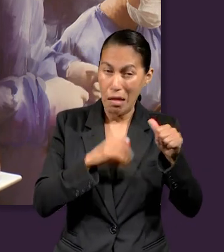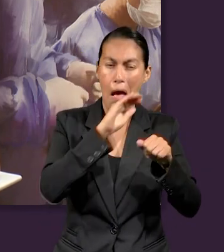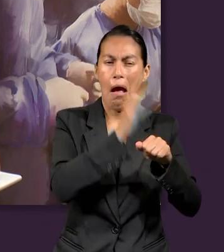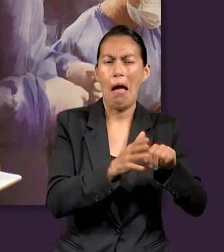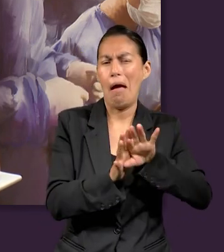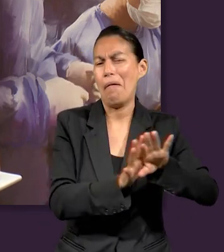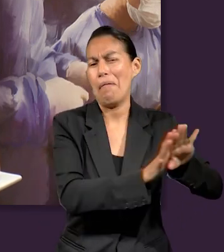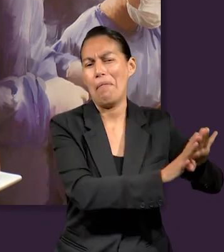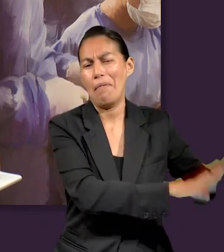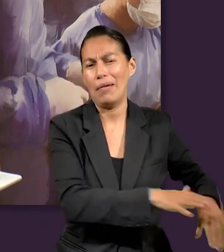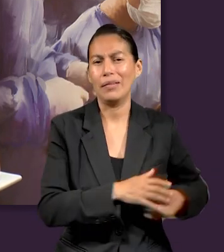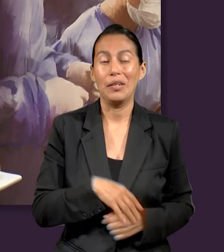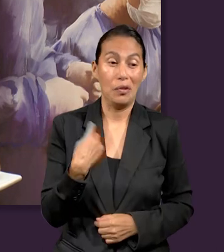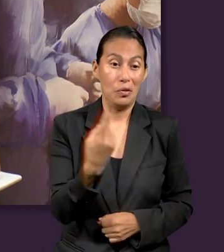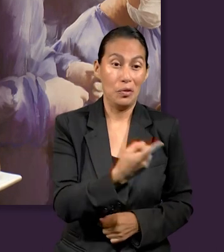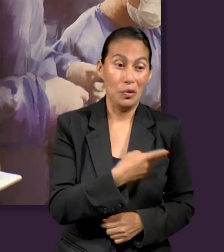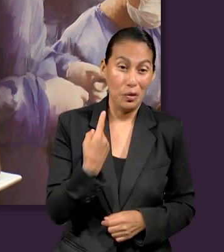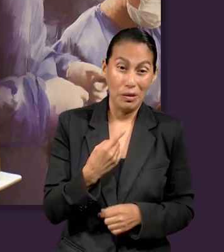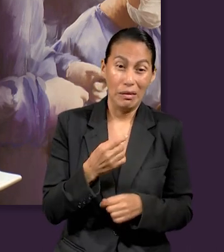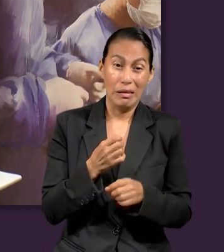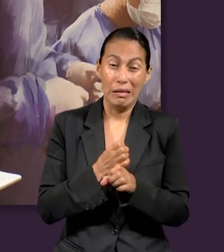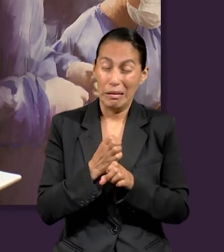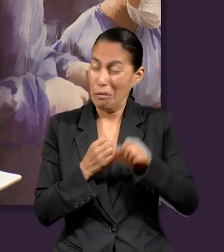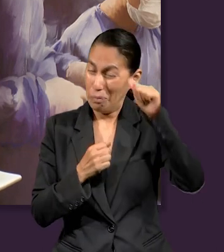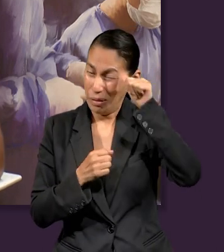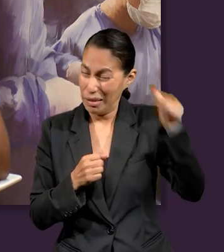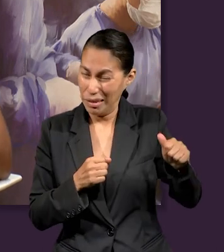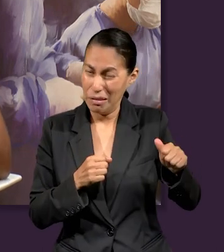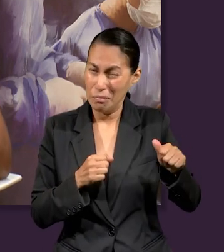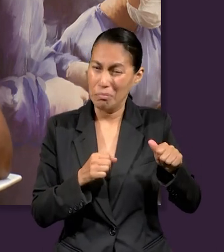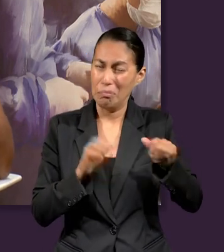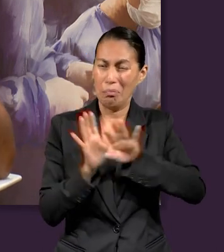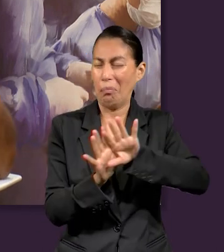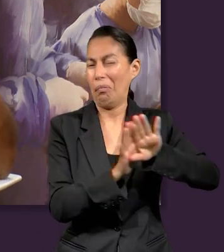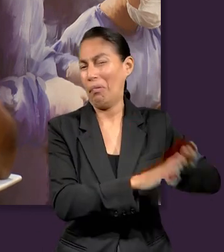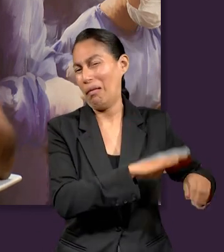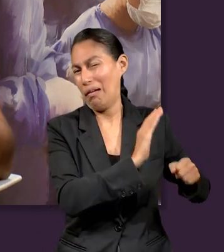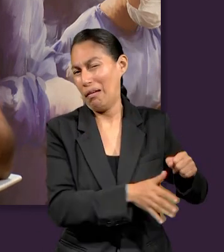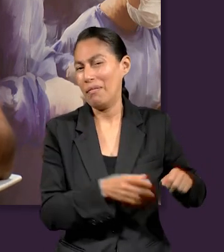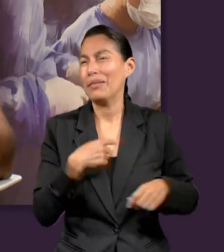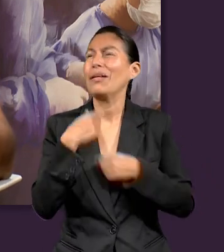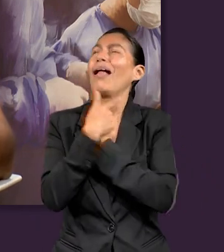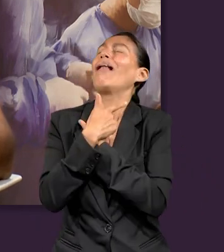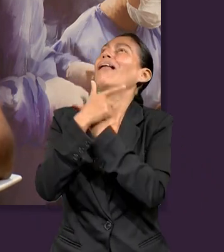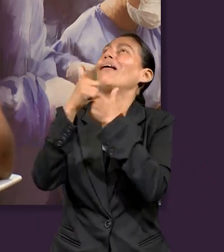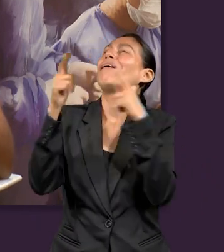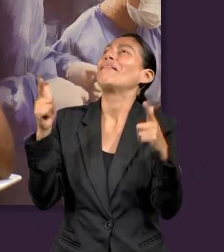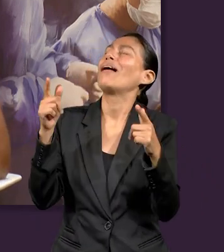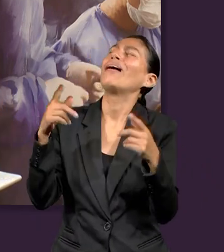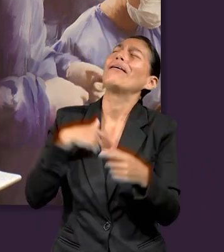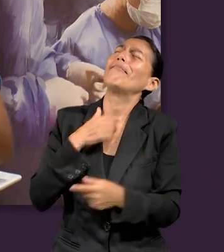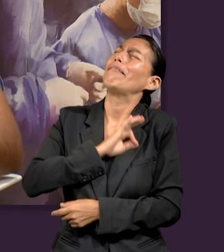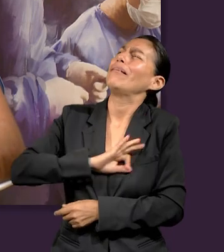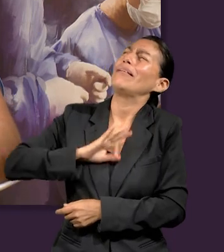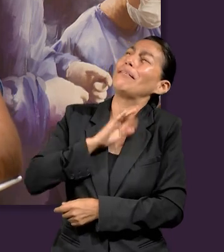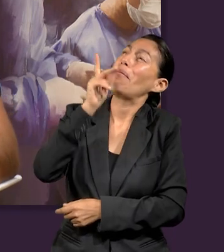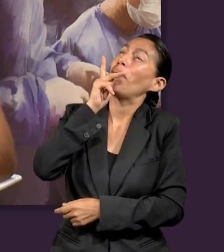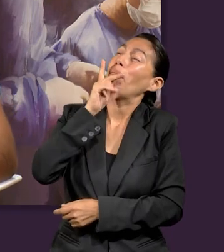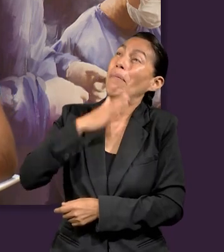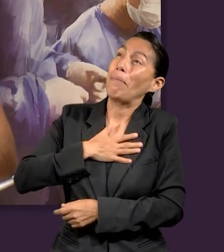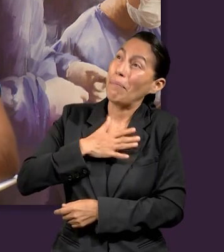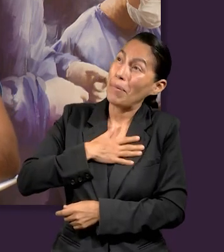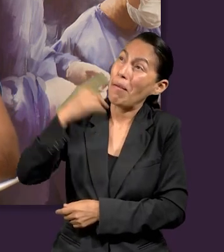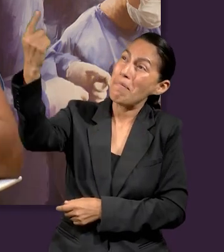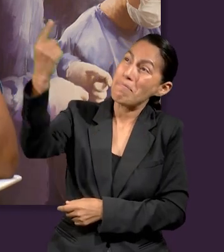porque finalmente habla del fin del pecado y sobre todo de la liberación de todo lo malo que